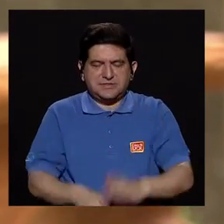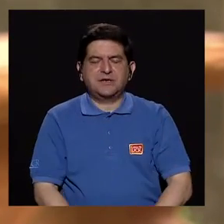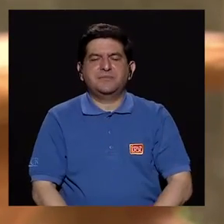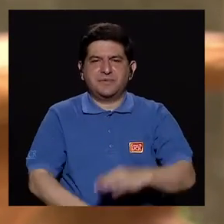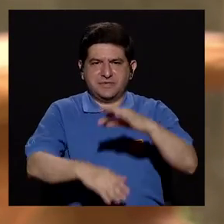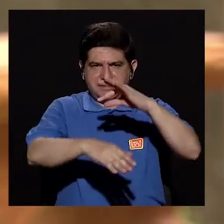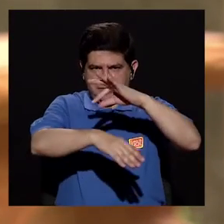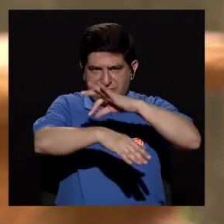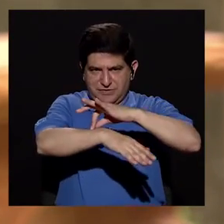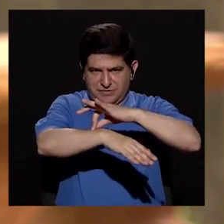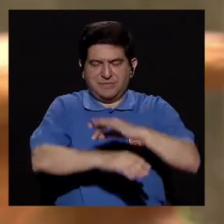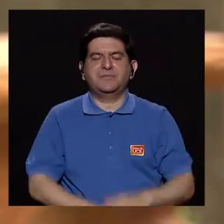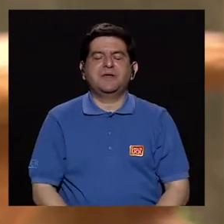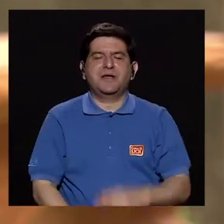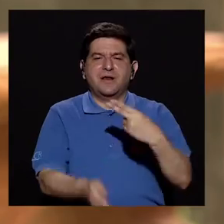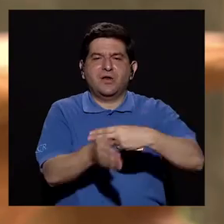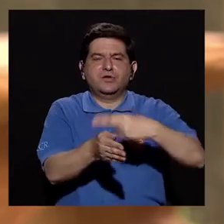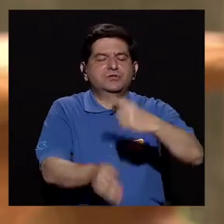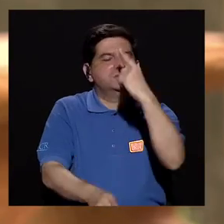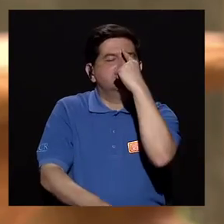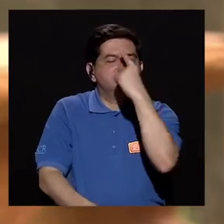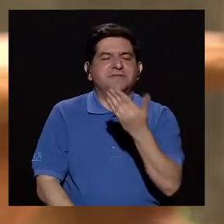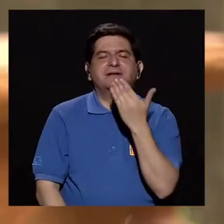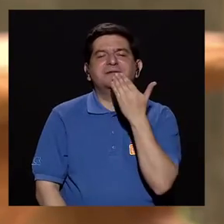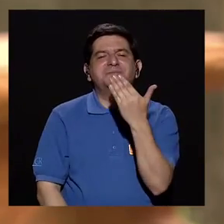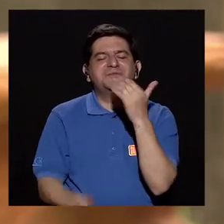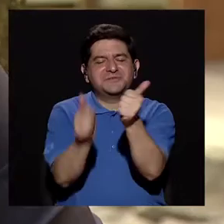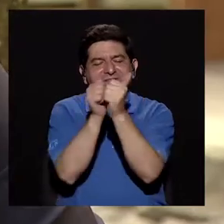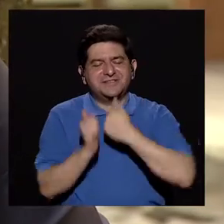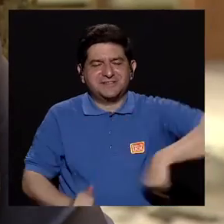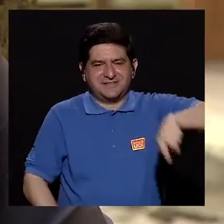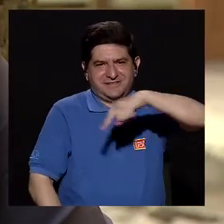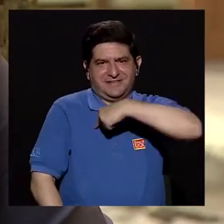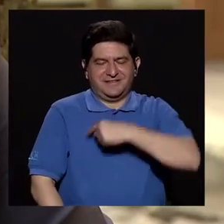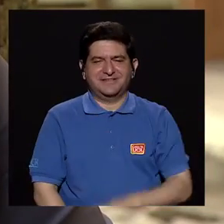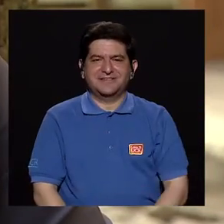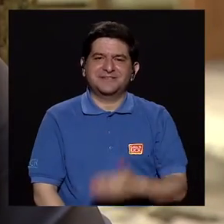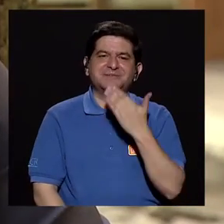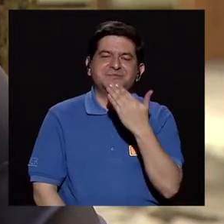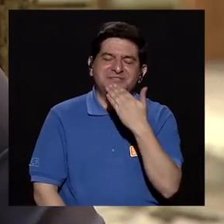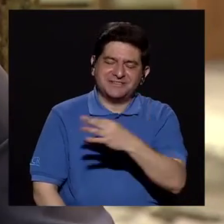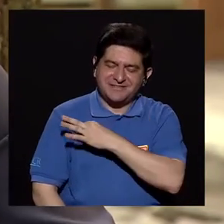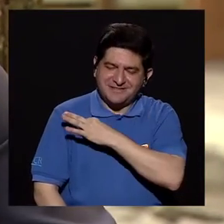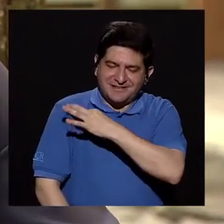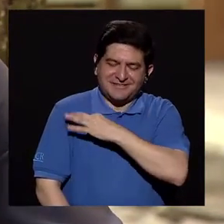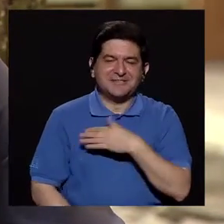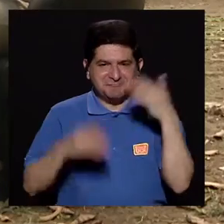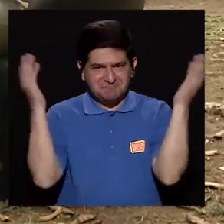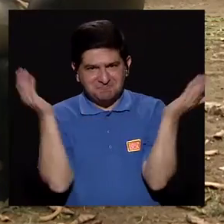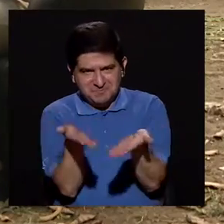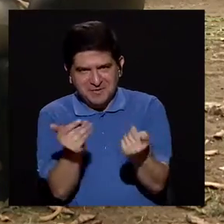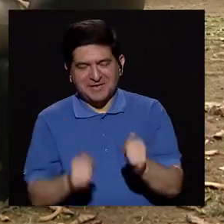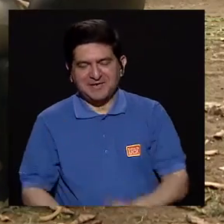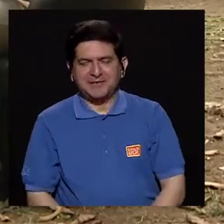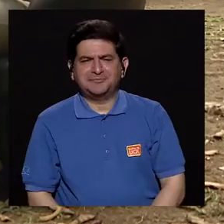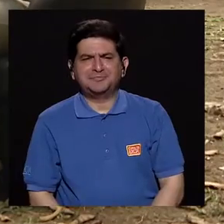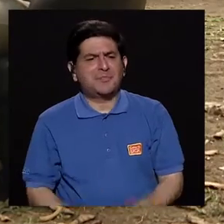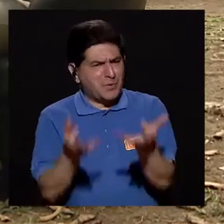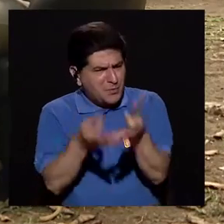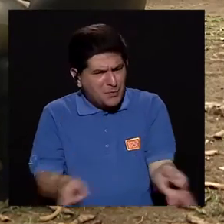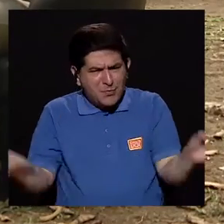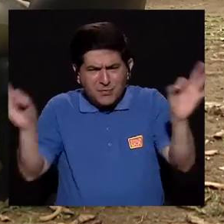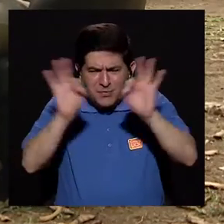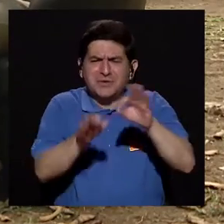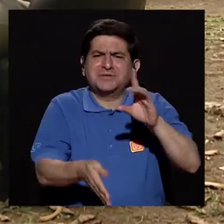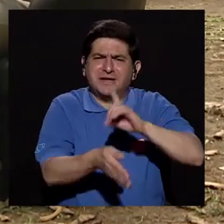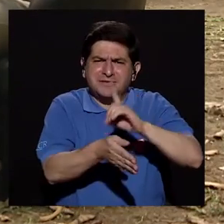de dermatología del Hospital Rafael Ángel Calderón Guardia. Y gracias por acompañarnos, doctora. Muchas gracias por invitarme. Bienvenida. Sería